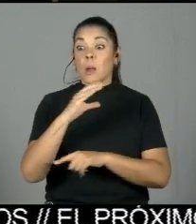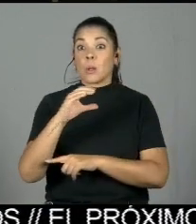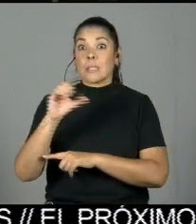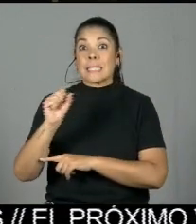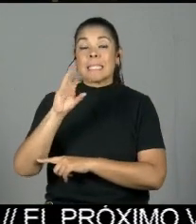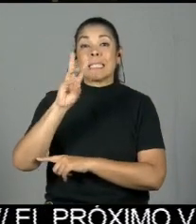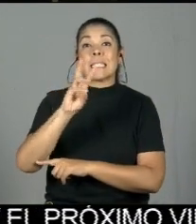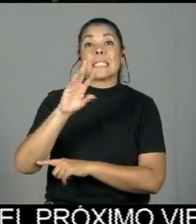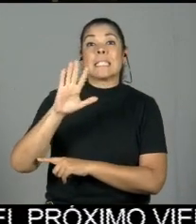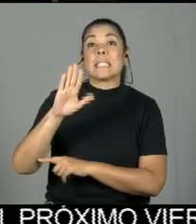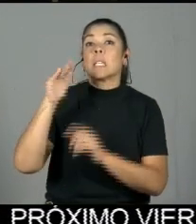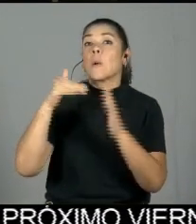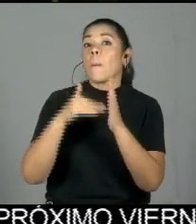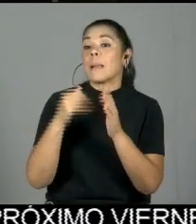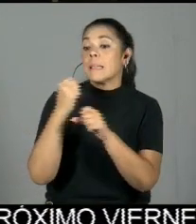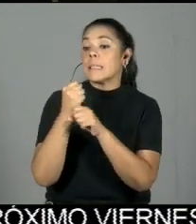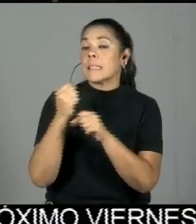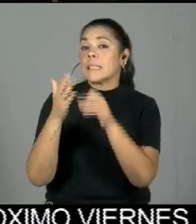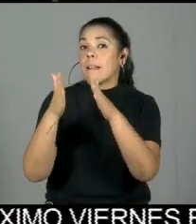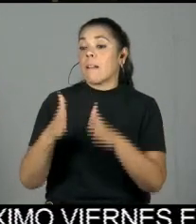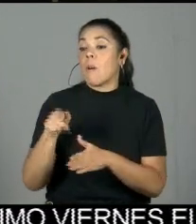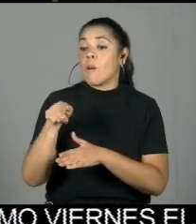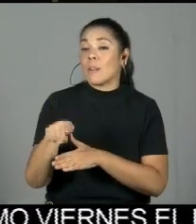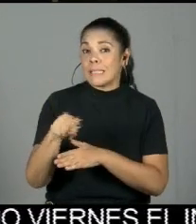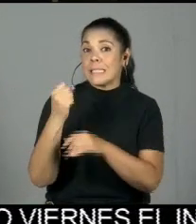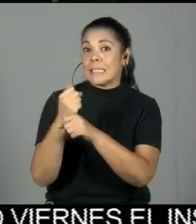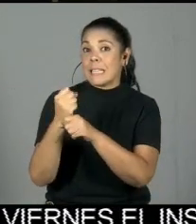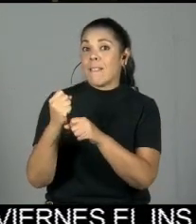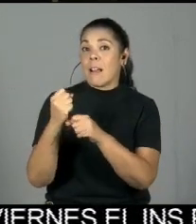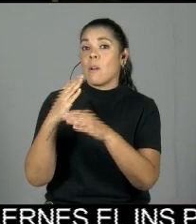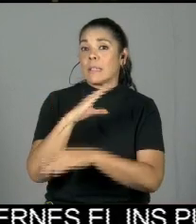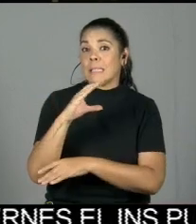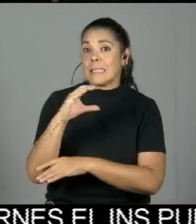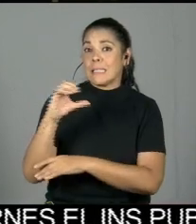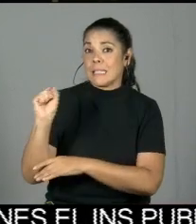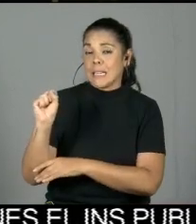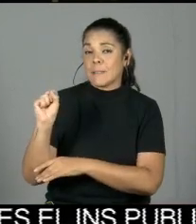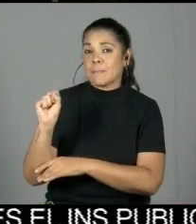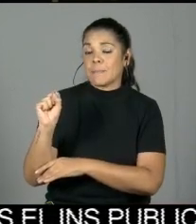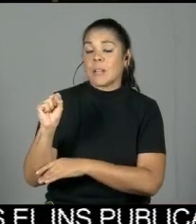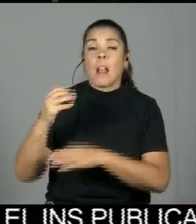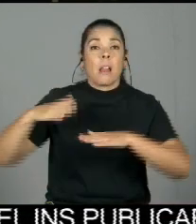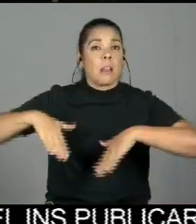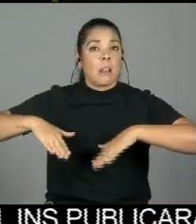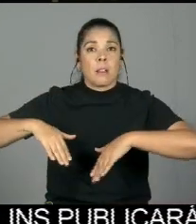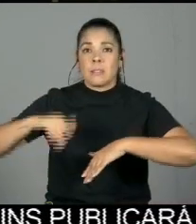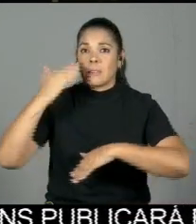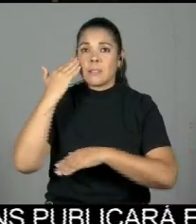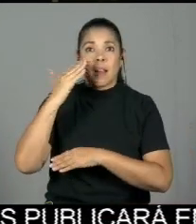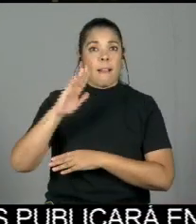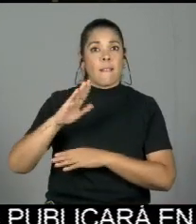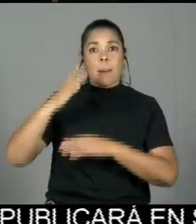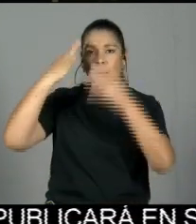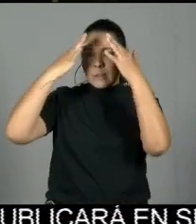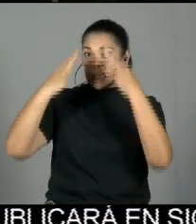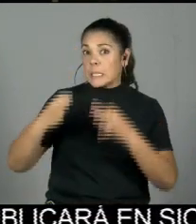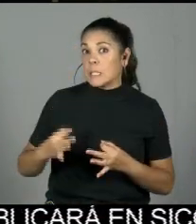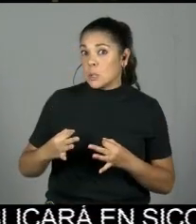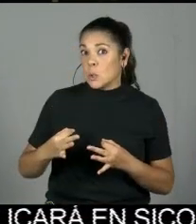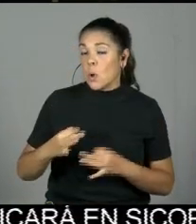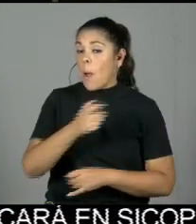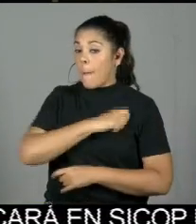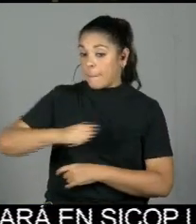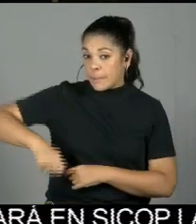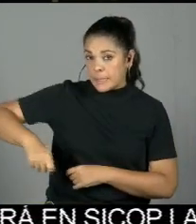esta institución, ahorita no sabemos cuál va a ser la decisión, no de la Presidenta Ejecutiva,